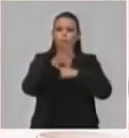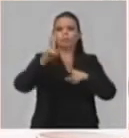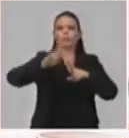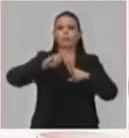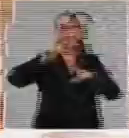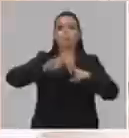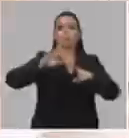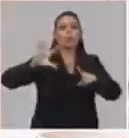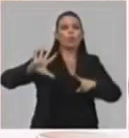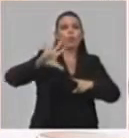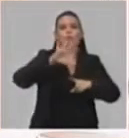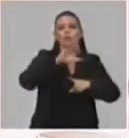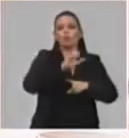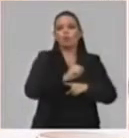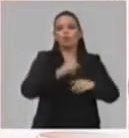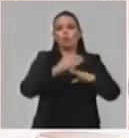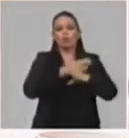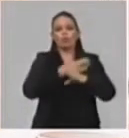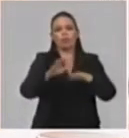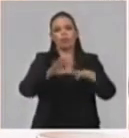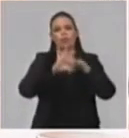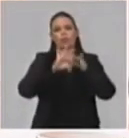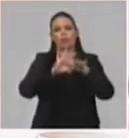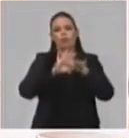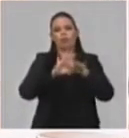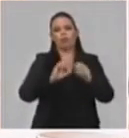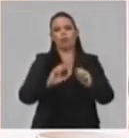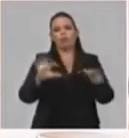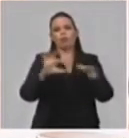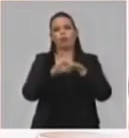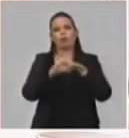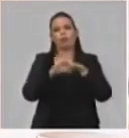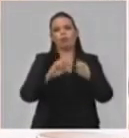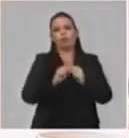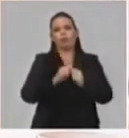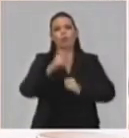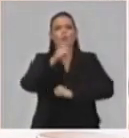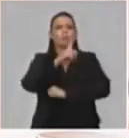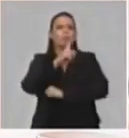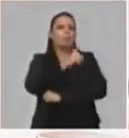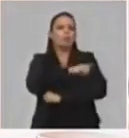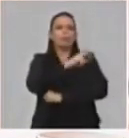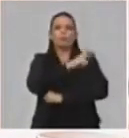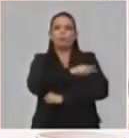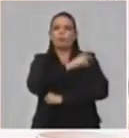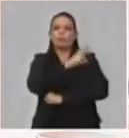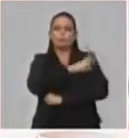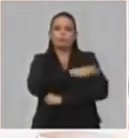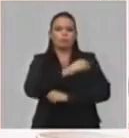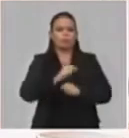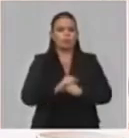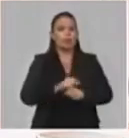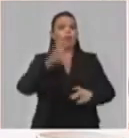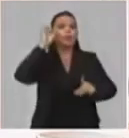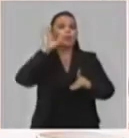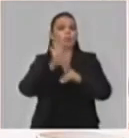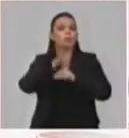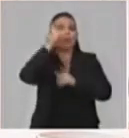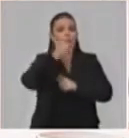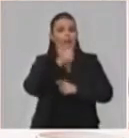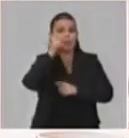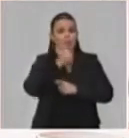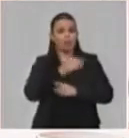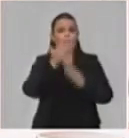porque incluso cuando iniciamos el día 30 de marzo no incluimos la primera infancia y después a partir de la solicitud de los padres